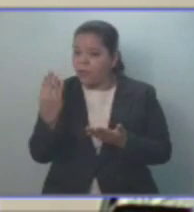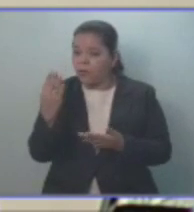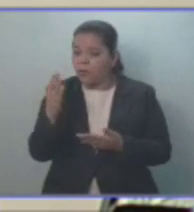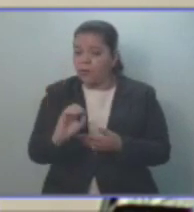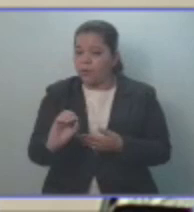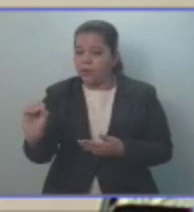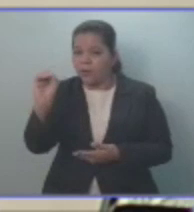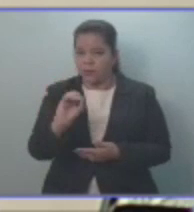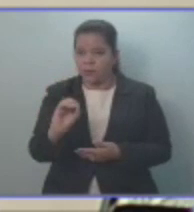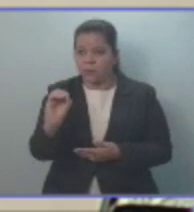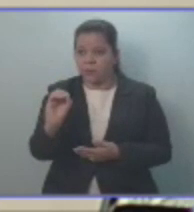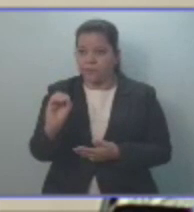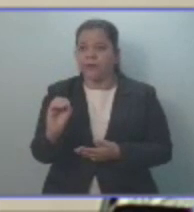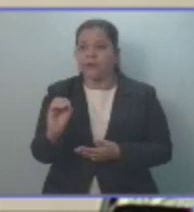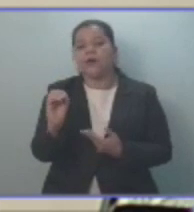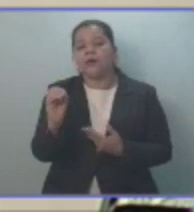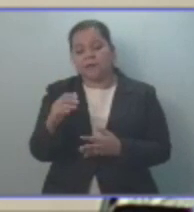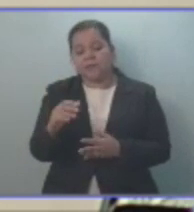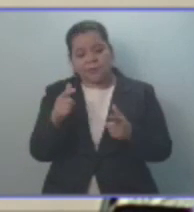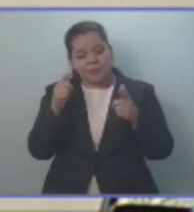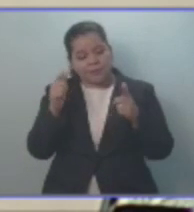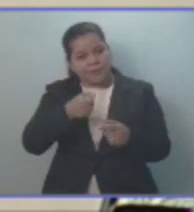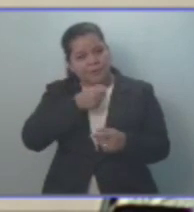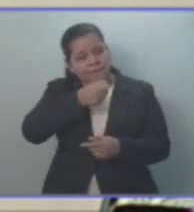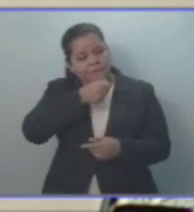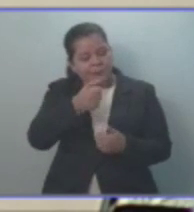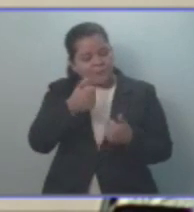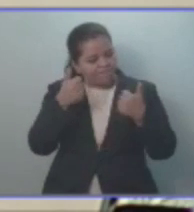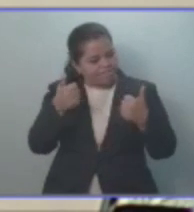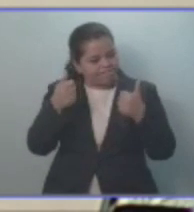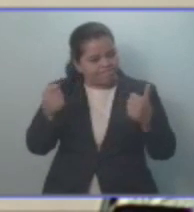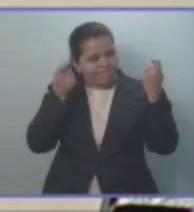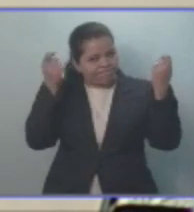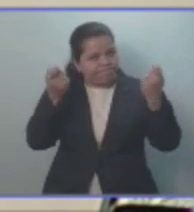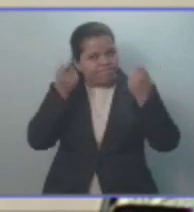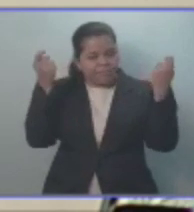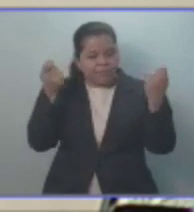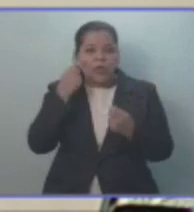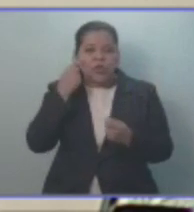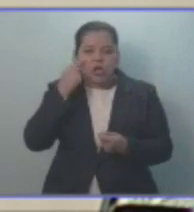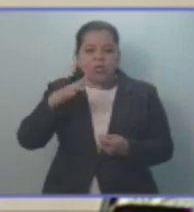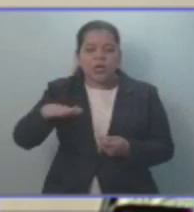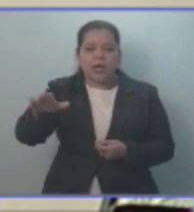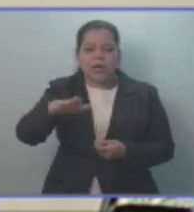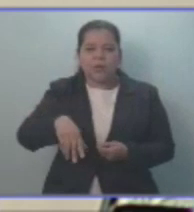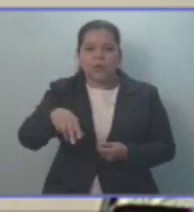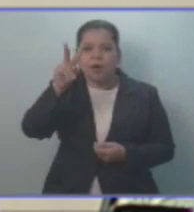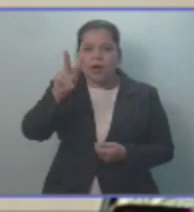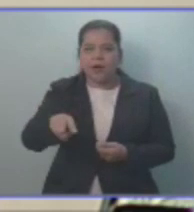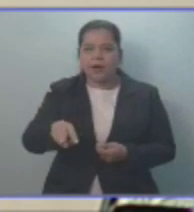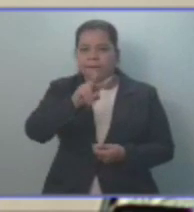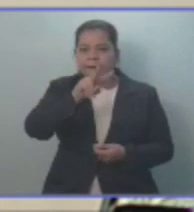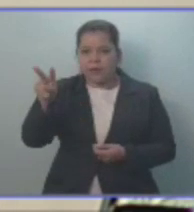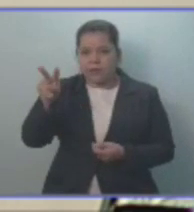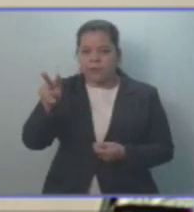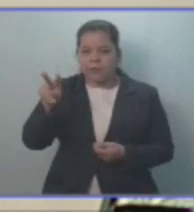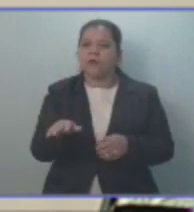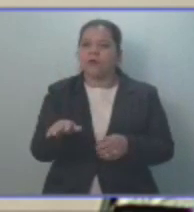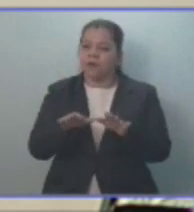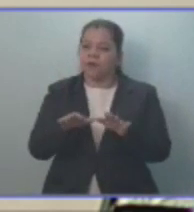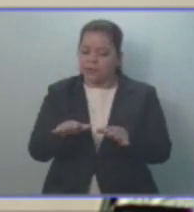de octubre y será una gran noticia celebrada en el Vaticano y en todo el mundo. Gracias,